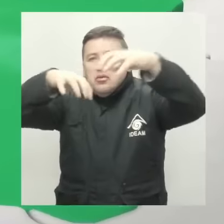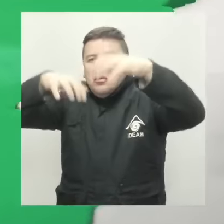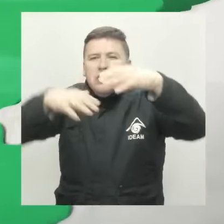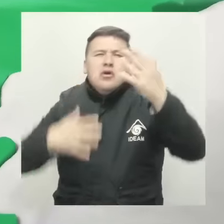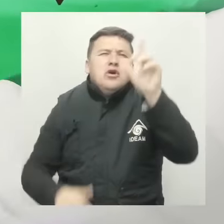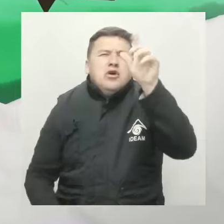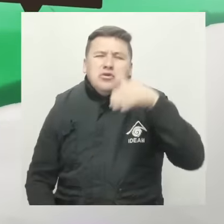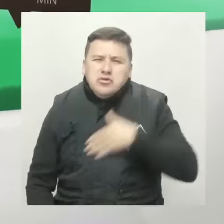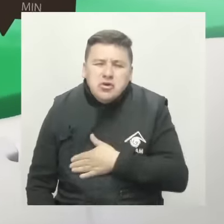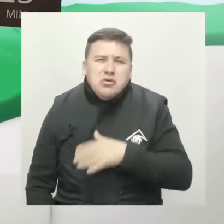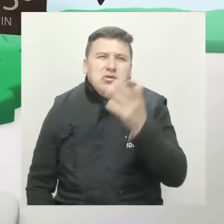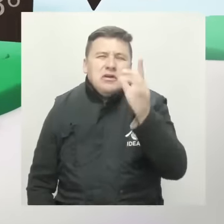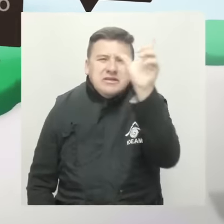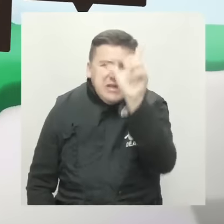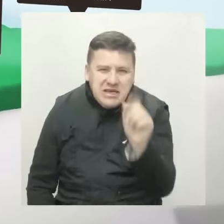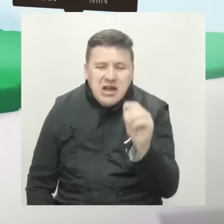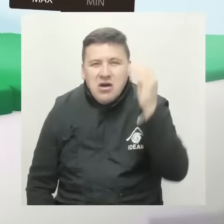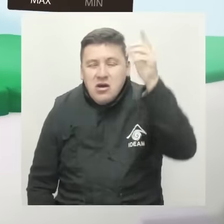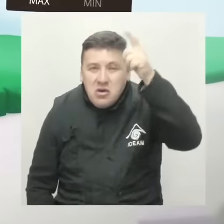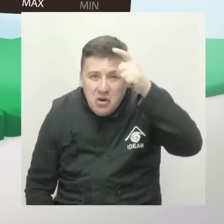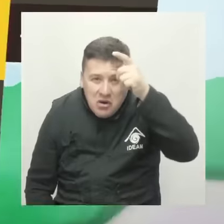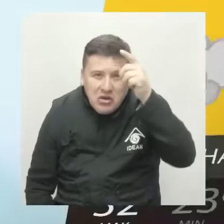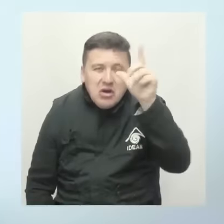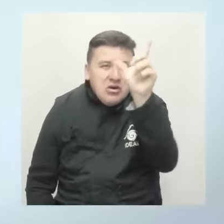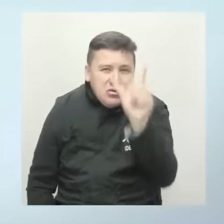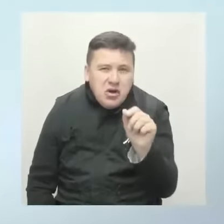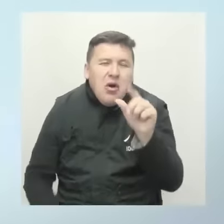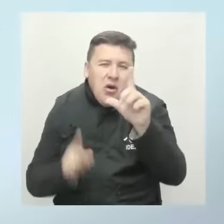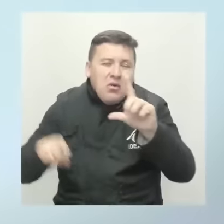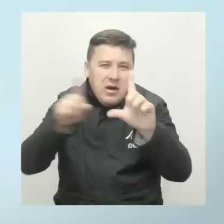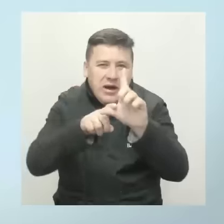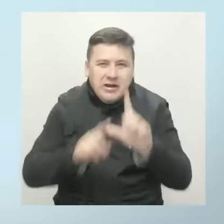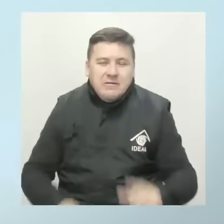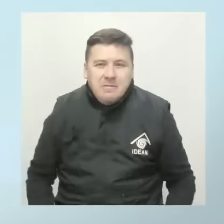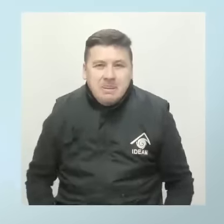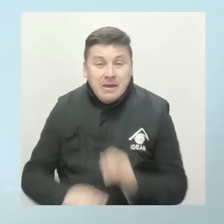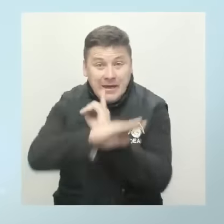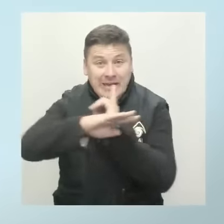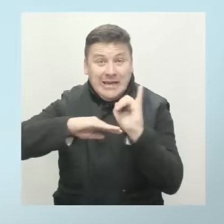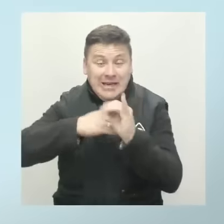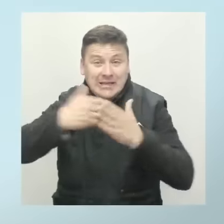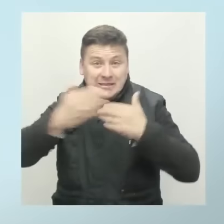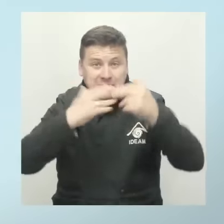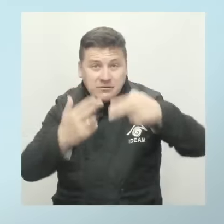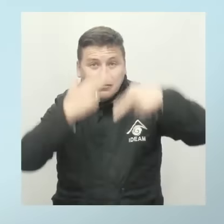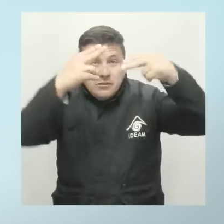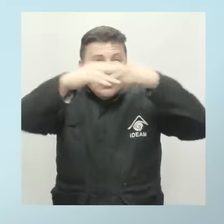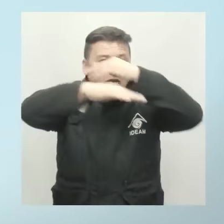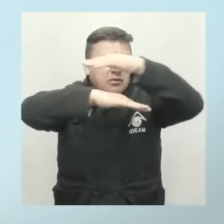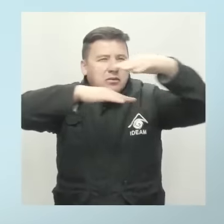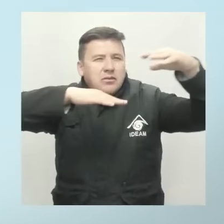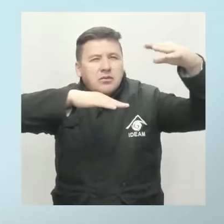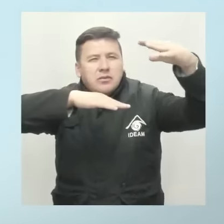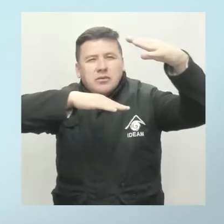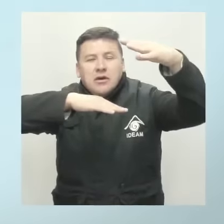Bolívar, Cesar, Córdoba, Sucre y zonas de la Guajira. Nuestras islas se estiman con paisajes nublados, con lluvias